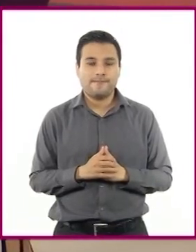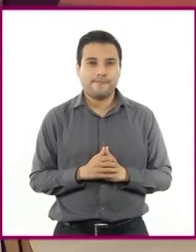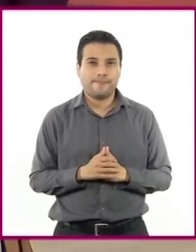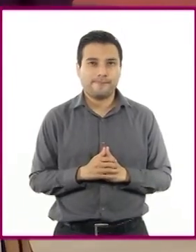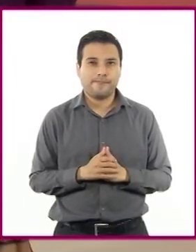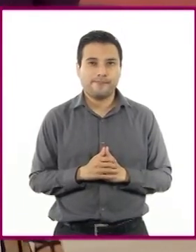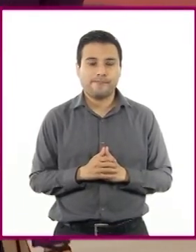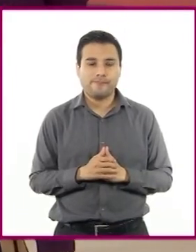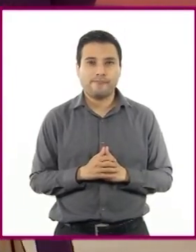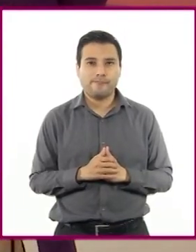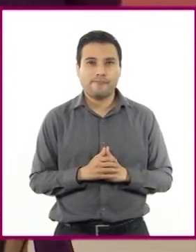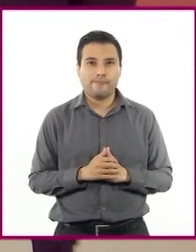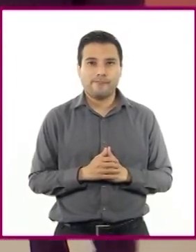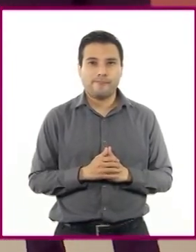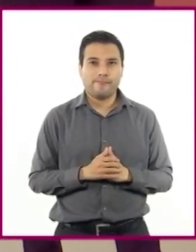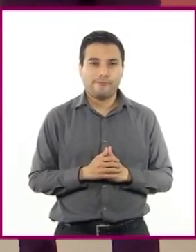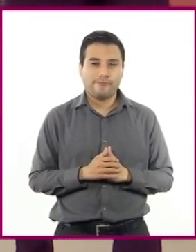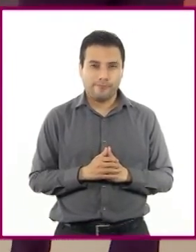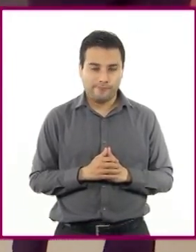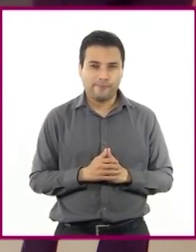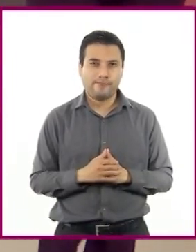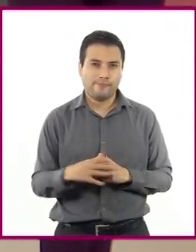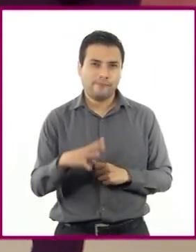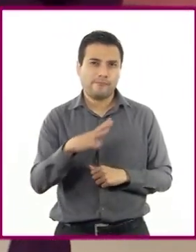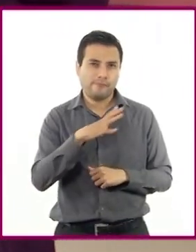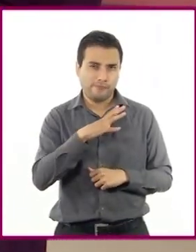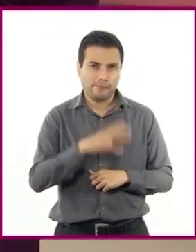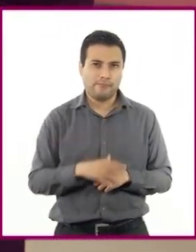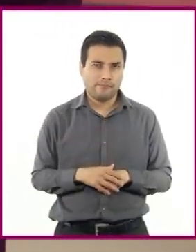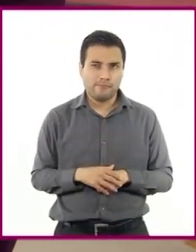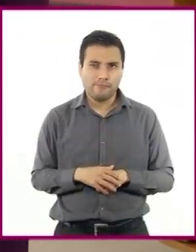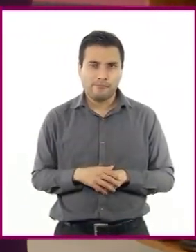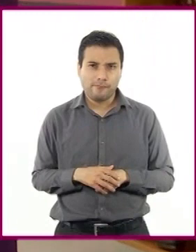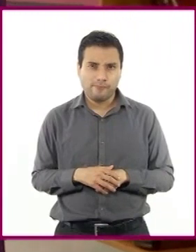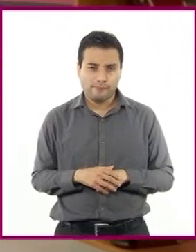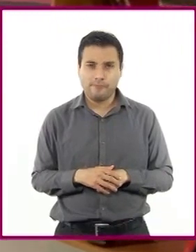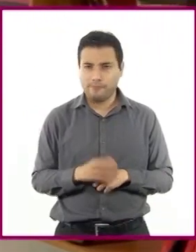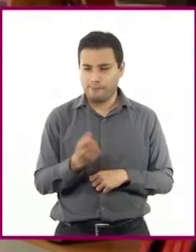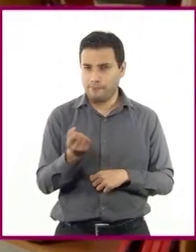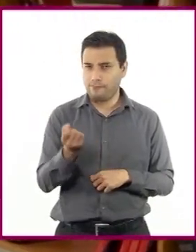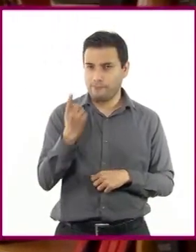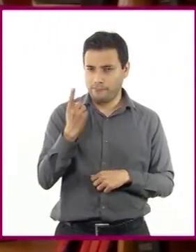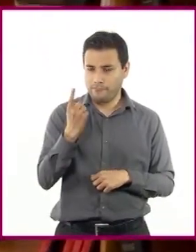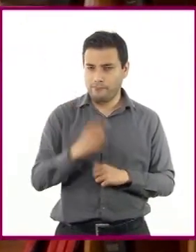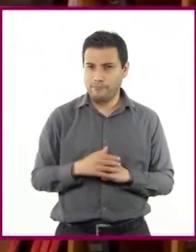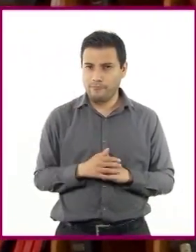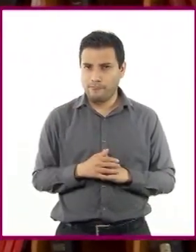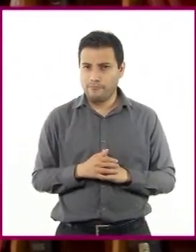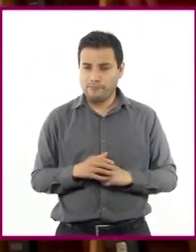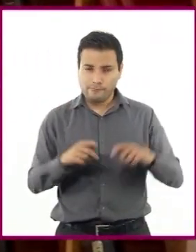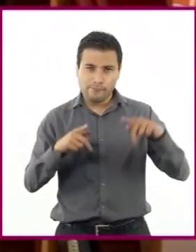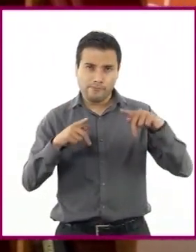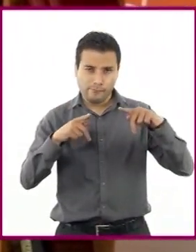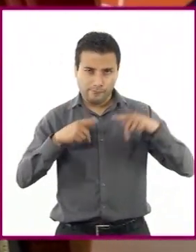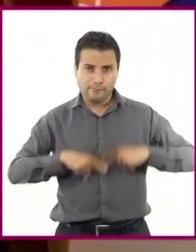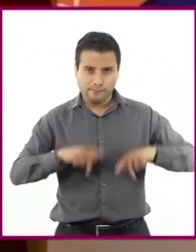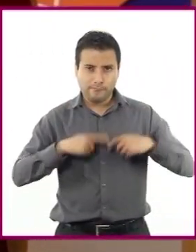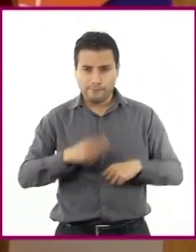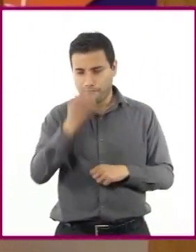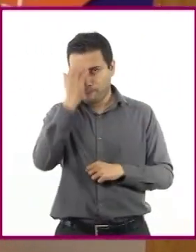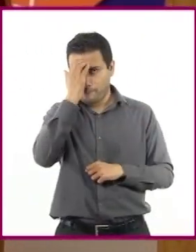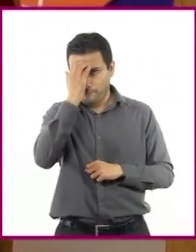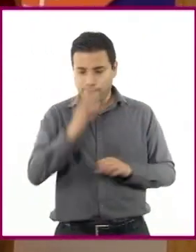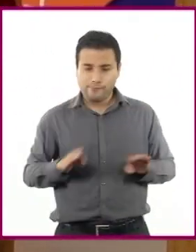resolvió las características de diversos tipos de texto? Su labor será reconocer cuáles son los propios del